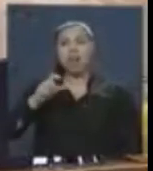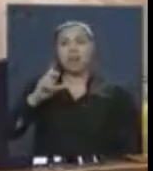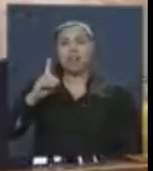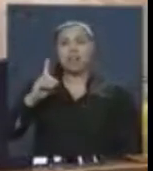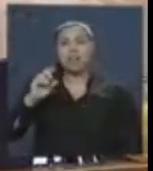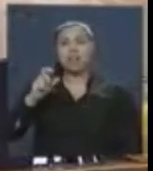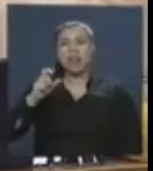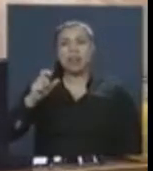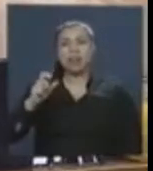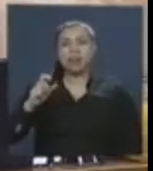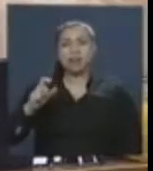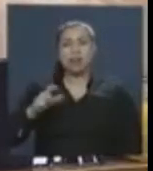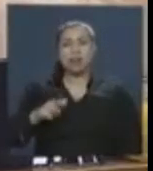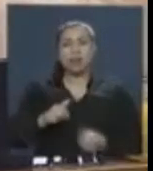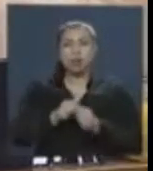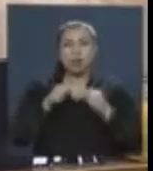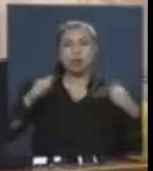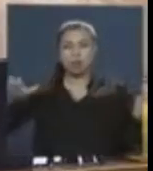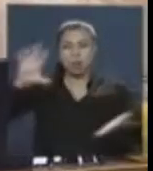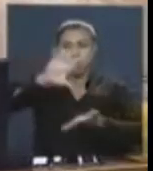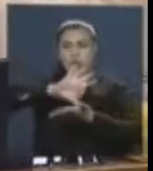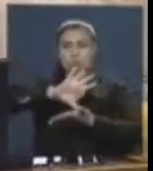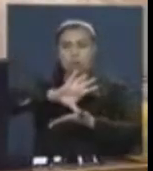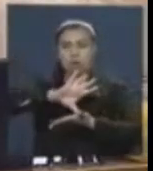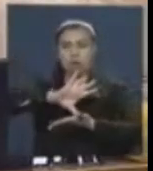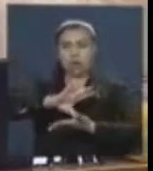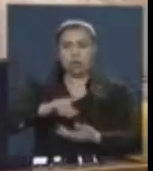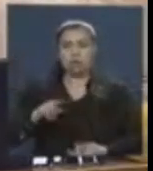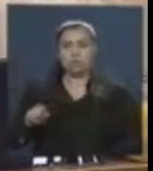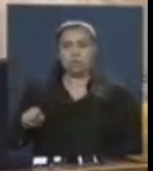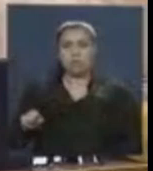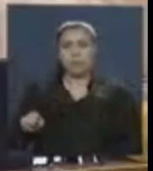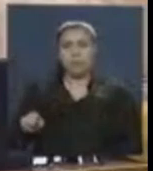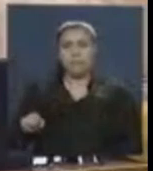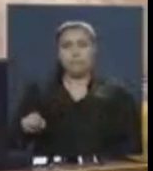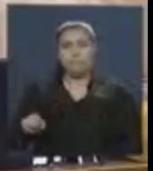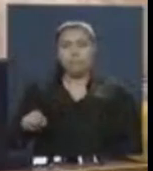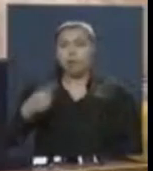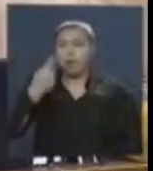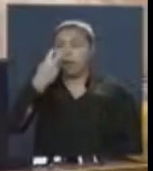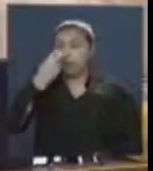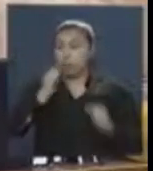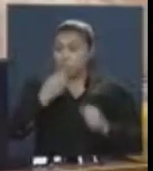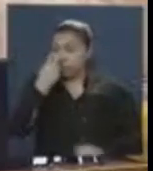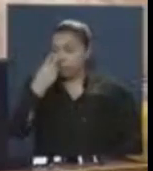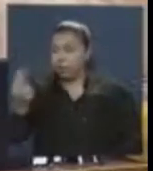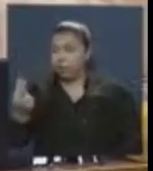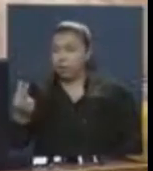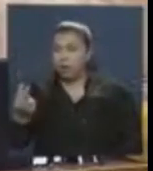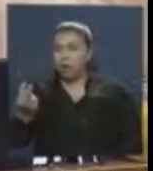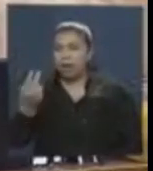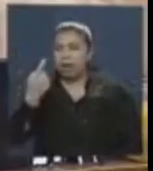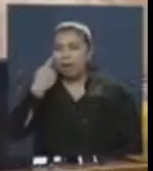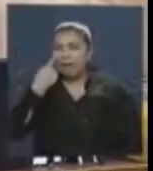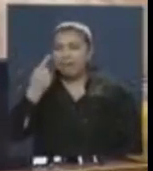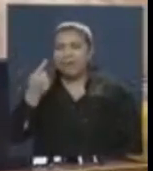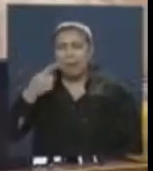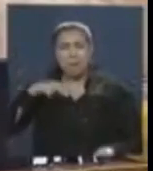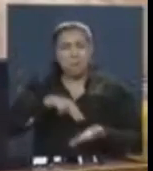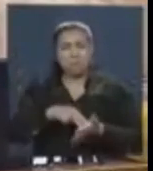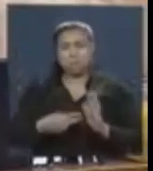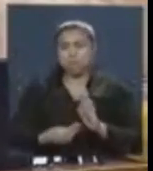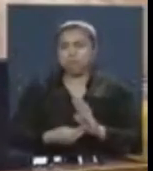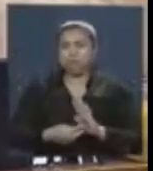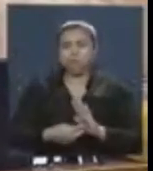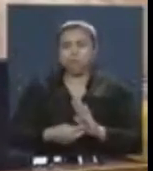más altas autoridades del país y lo que pudimos ver en un país que arrastra una serie de conflictos en su